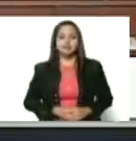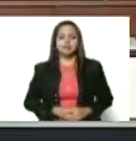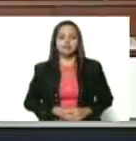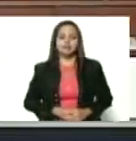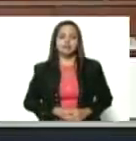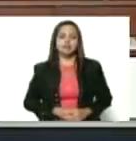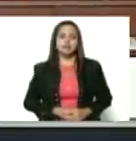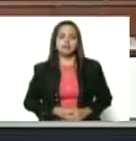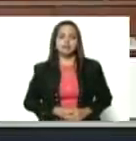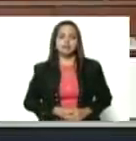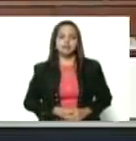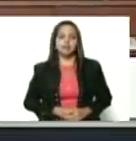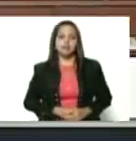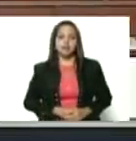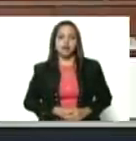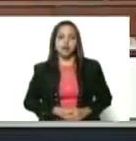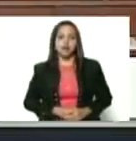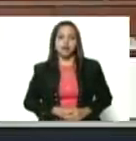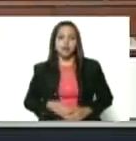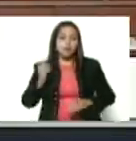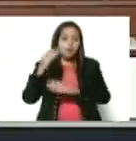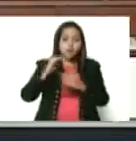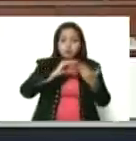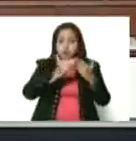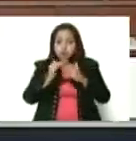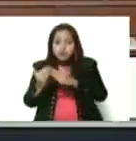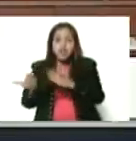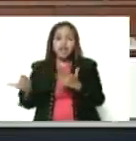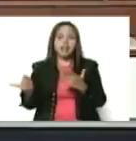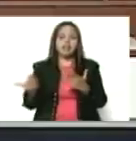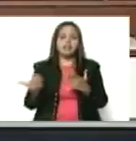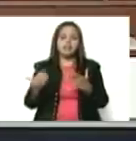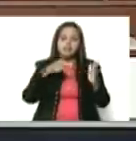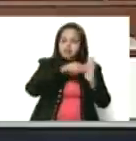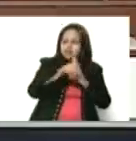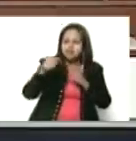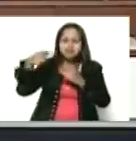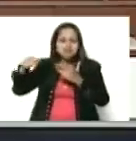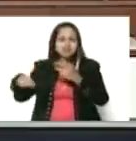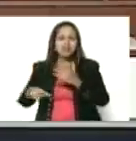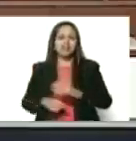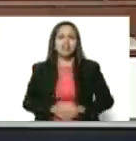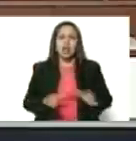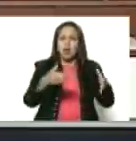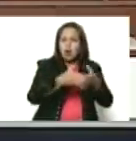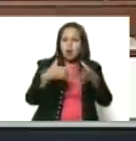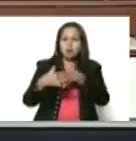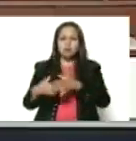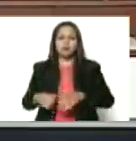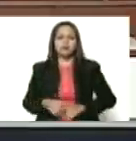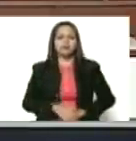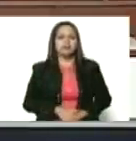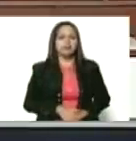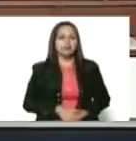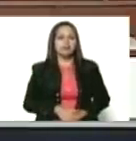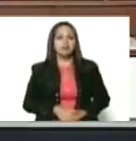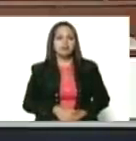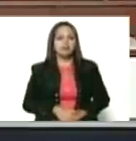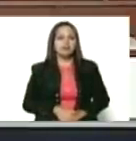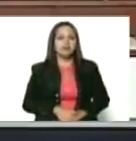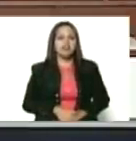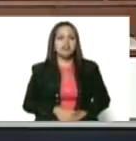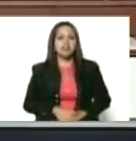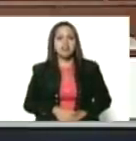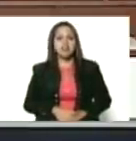de los consejos comunales, las comunas, de los sindicatos inclusive, de los